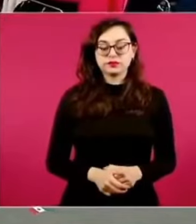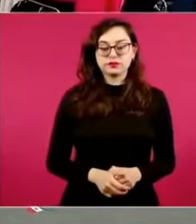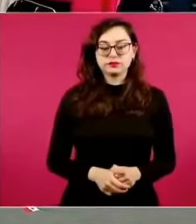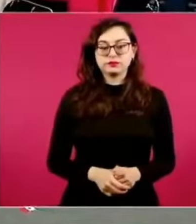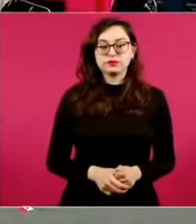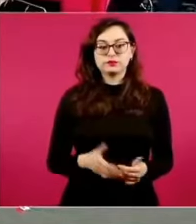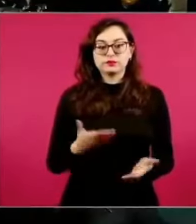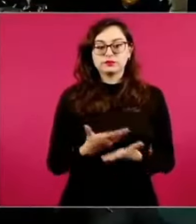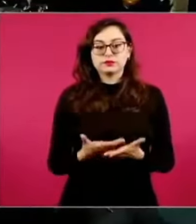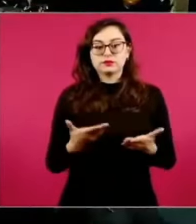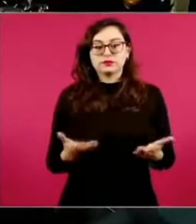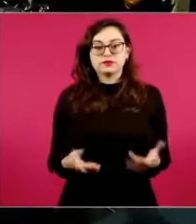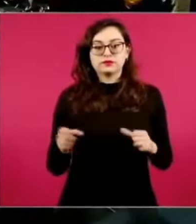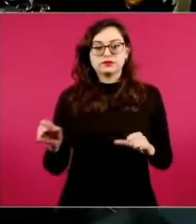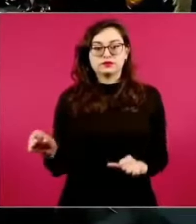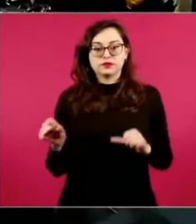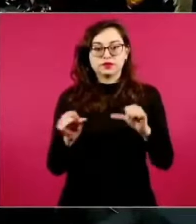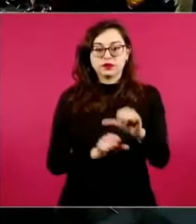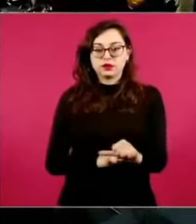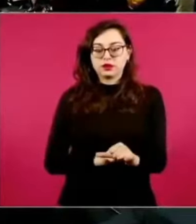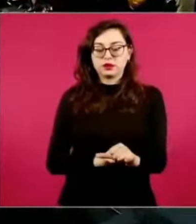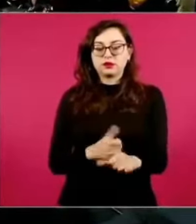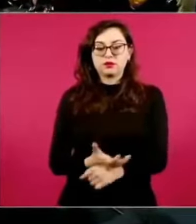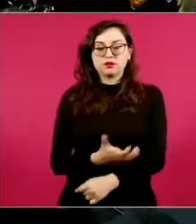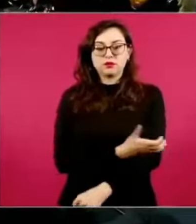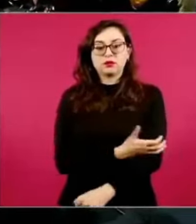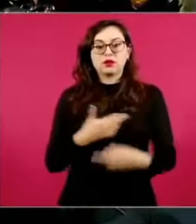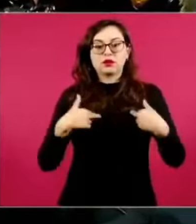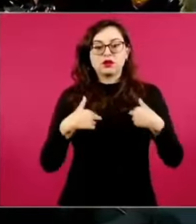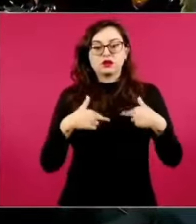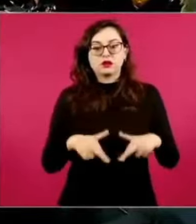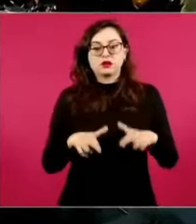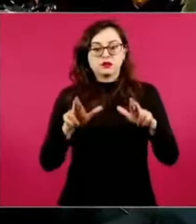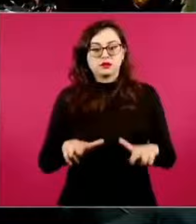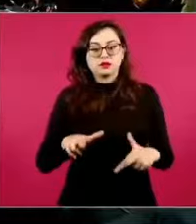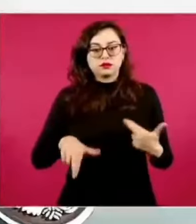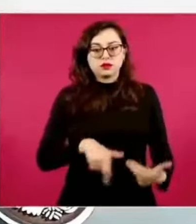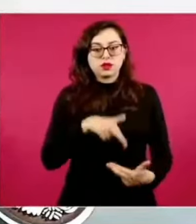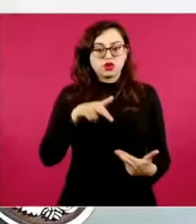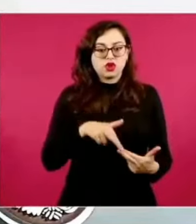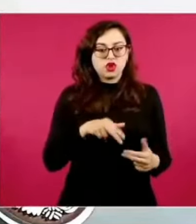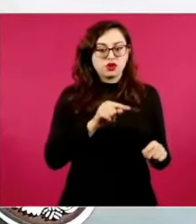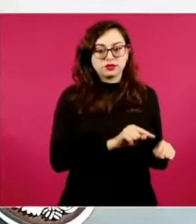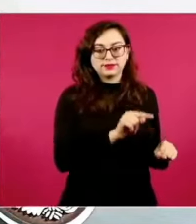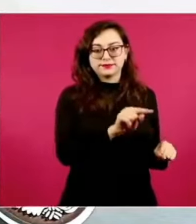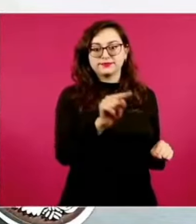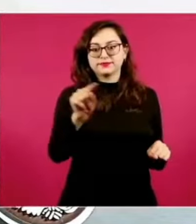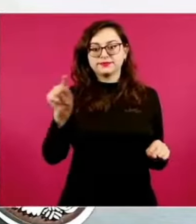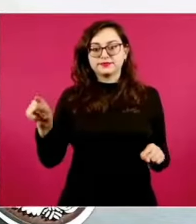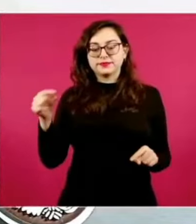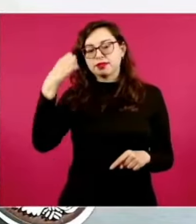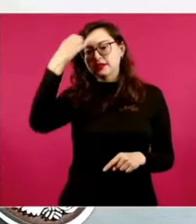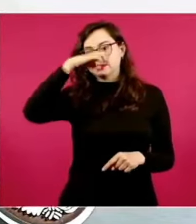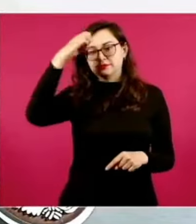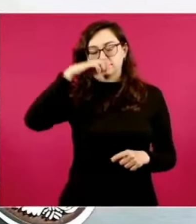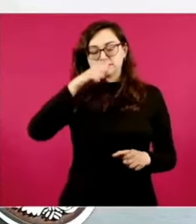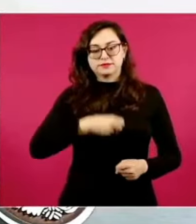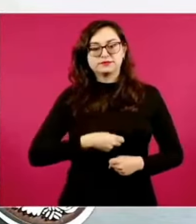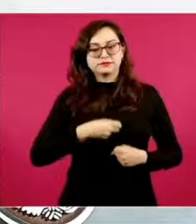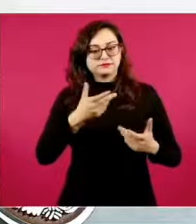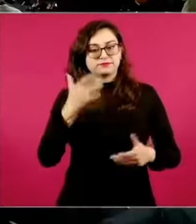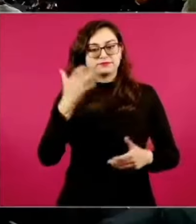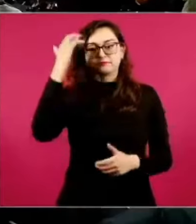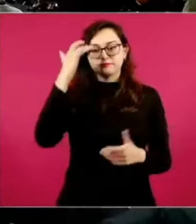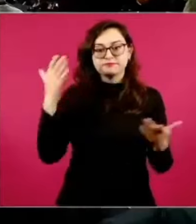Cederemos la palabra a algunos compañeros, representantes de diferentes regiones, para que nos compartan su experiencia y sus reflexiones.